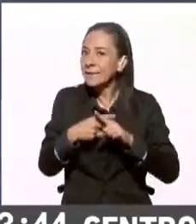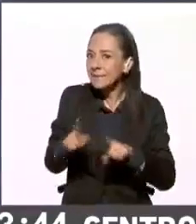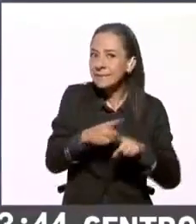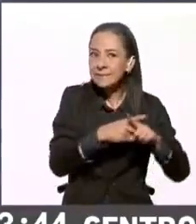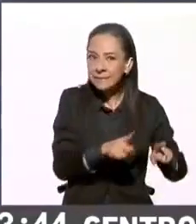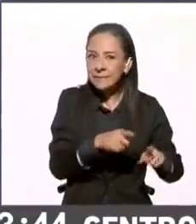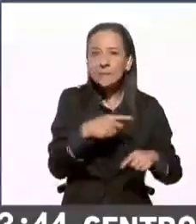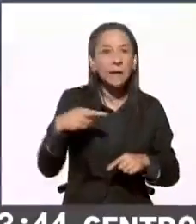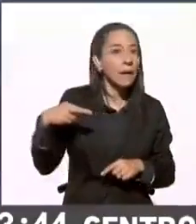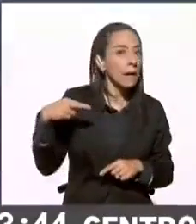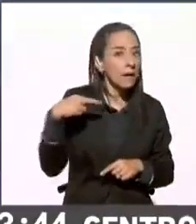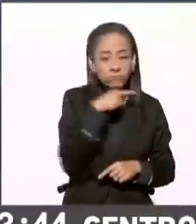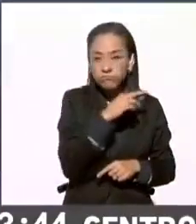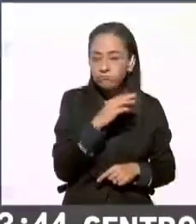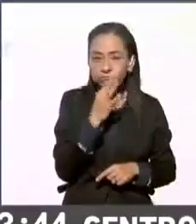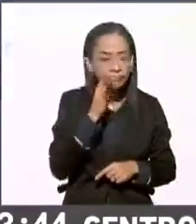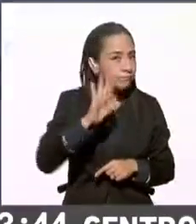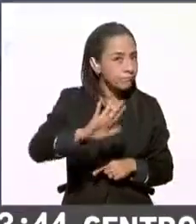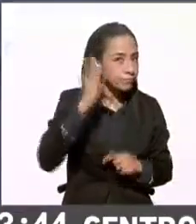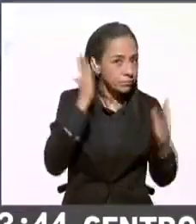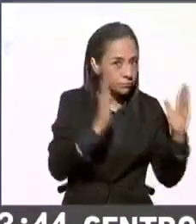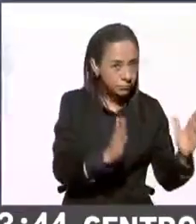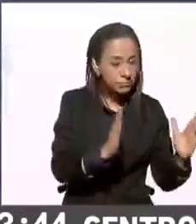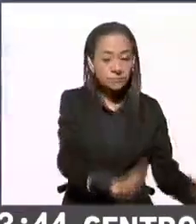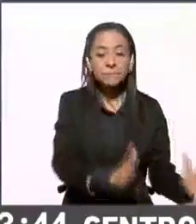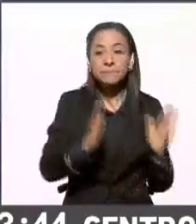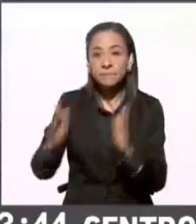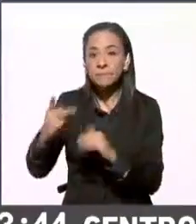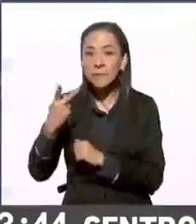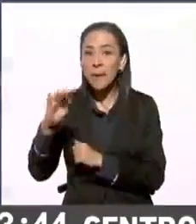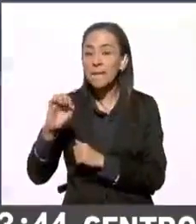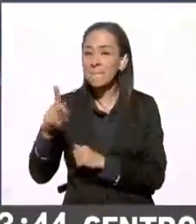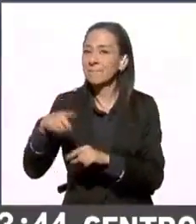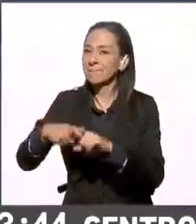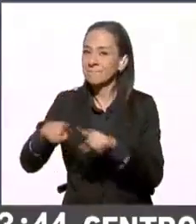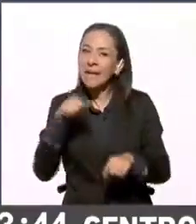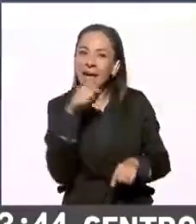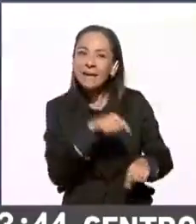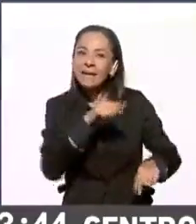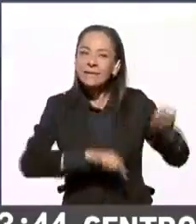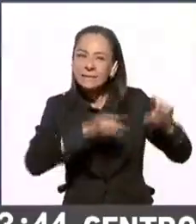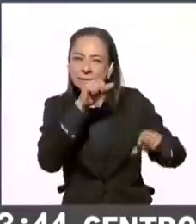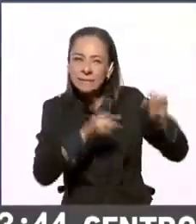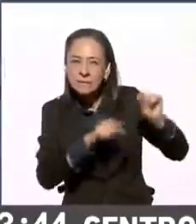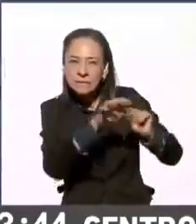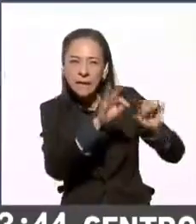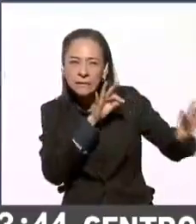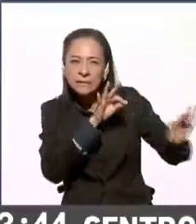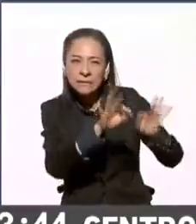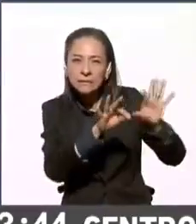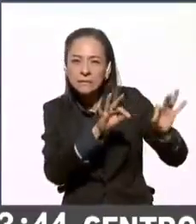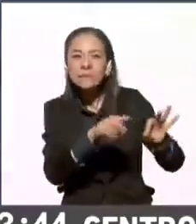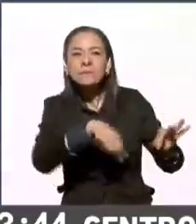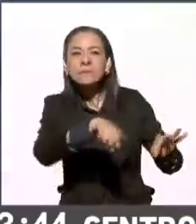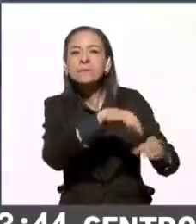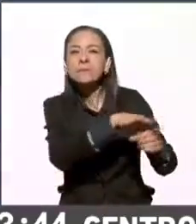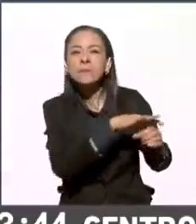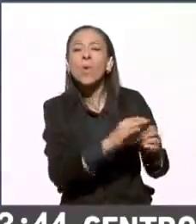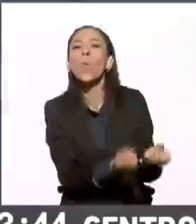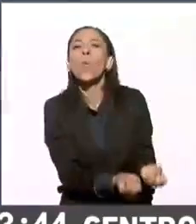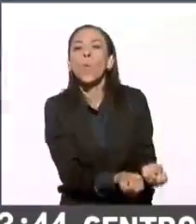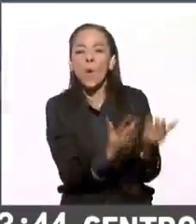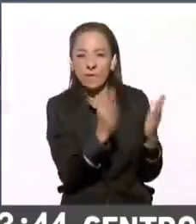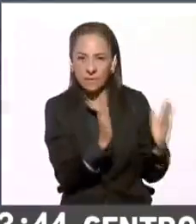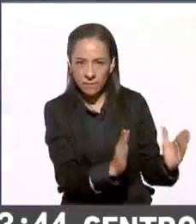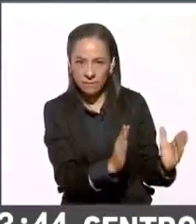PREP, que consiste en una muestra estadística representativa a partir del conteo de sufragio. Por otro lado, señalar que luego de que